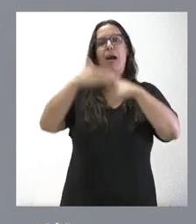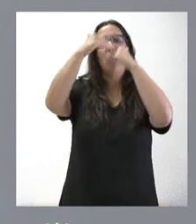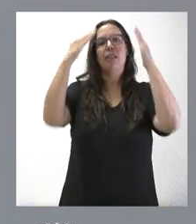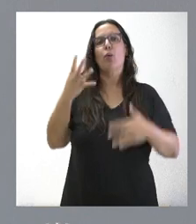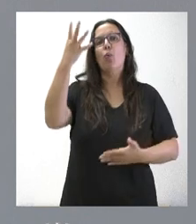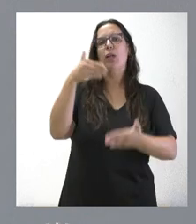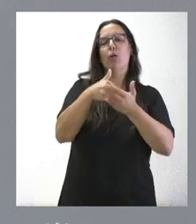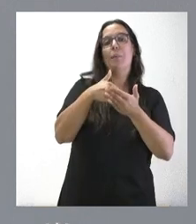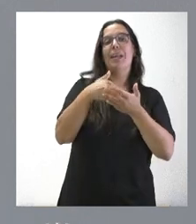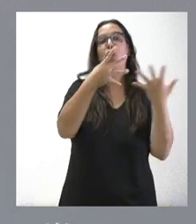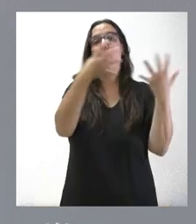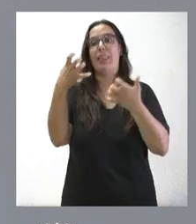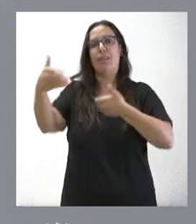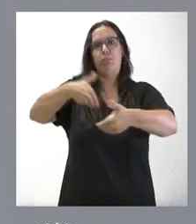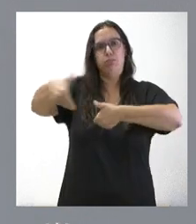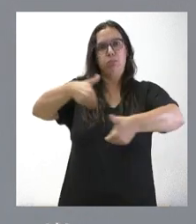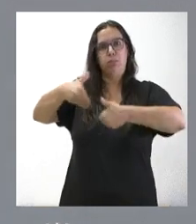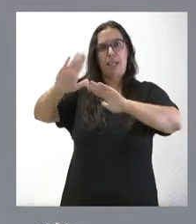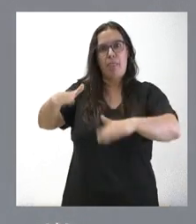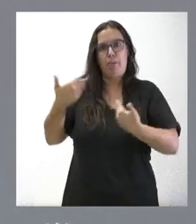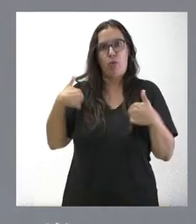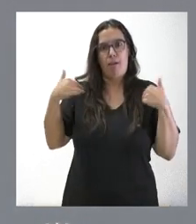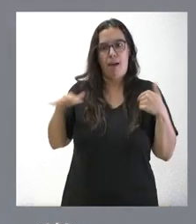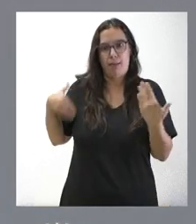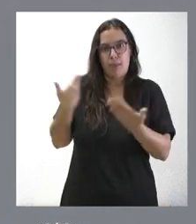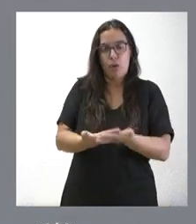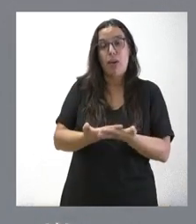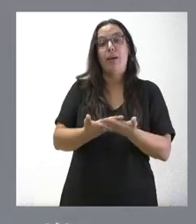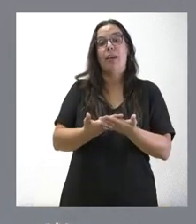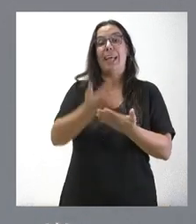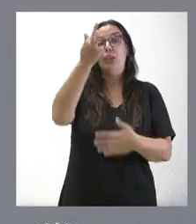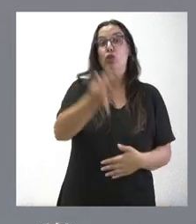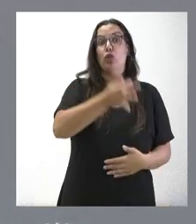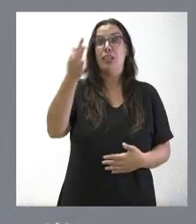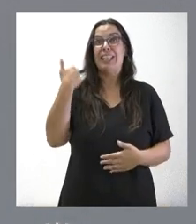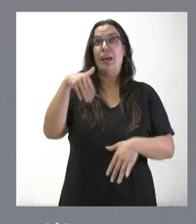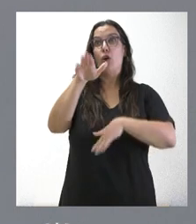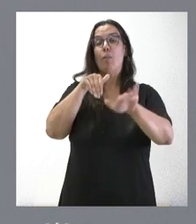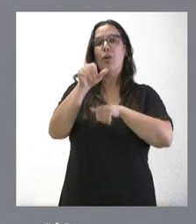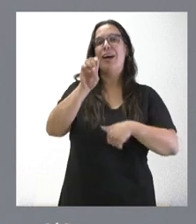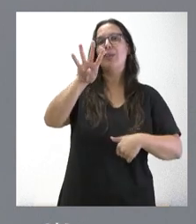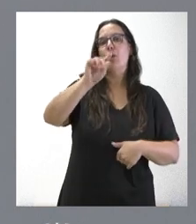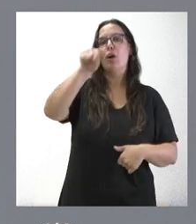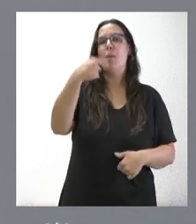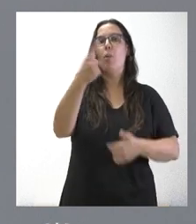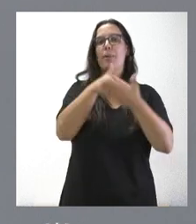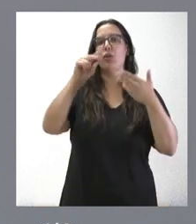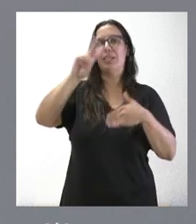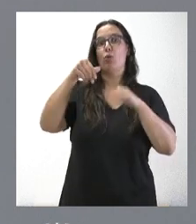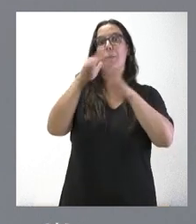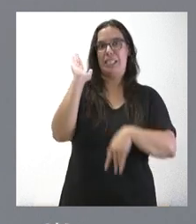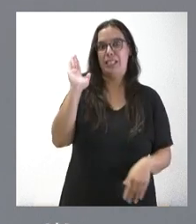.900 solicitudes que se han recibido y que el importe total ya convocado supera los 14,1 millones de euros.